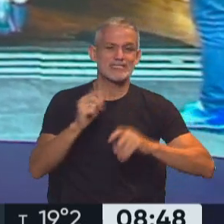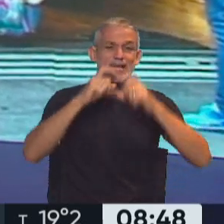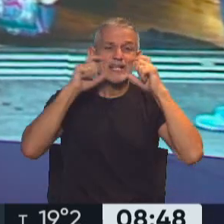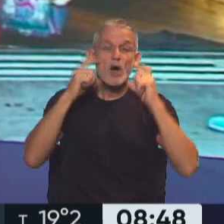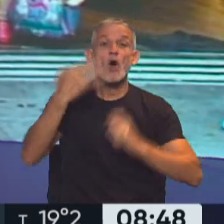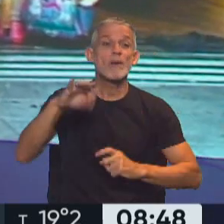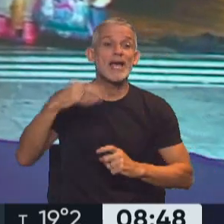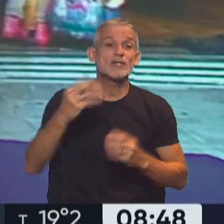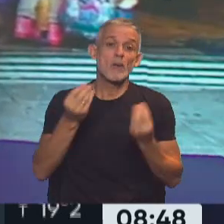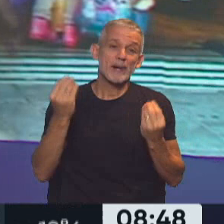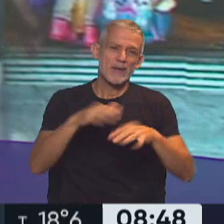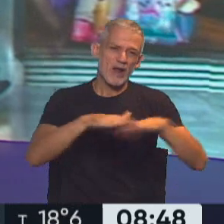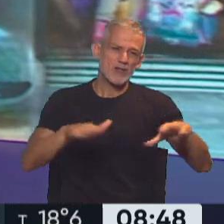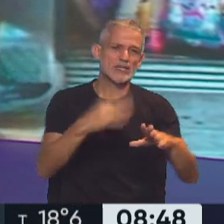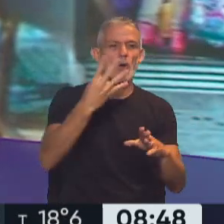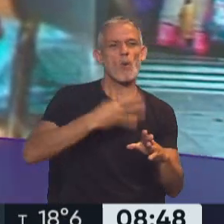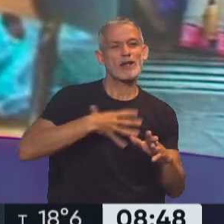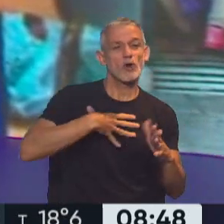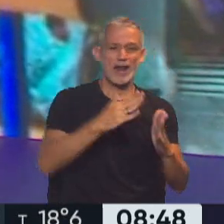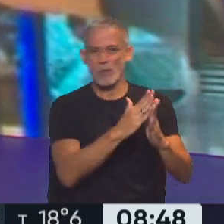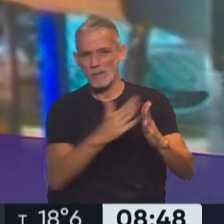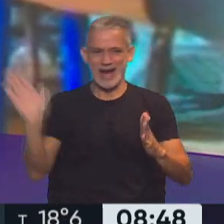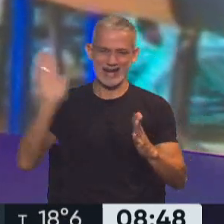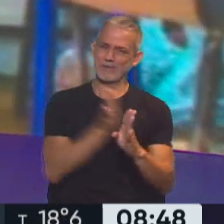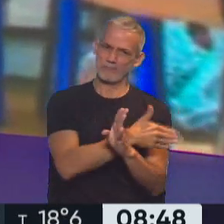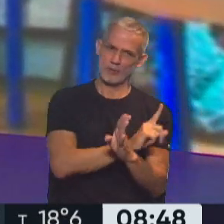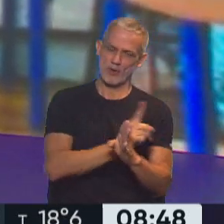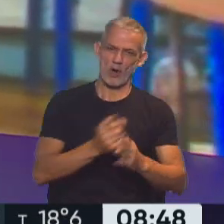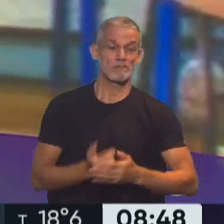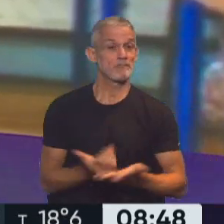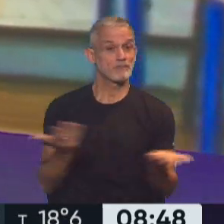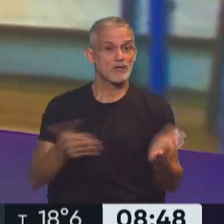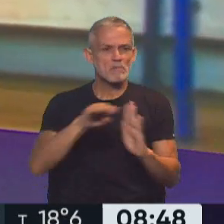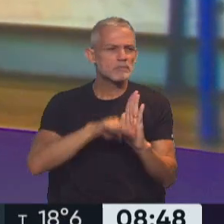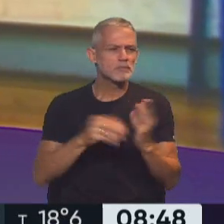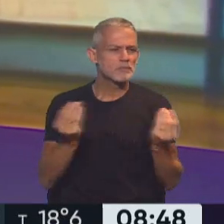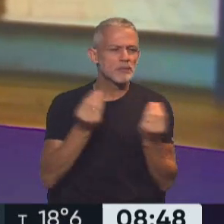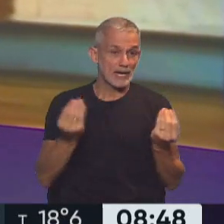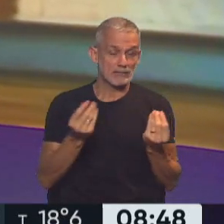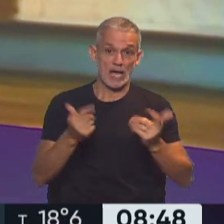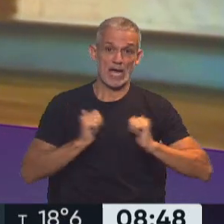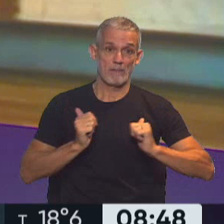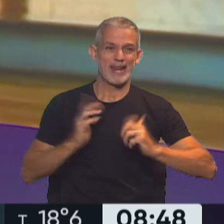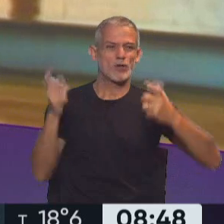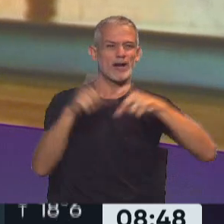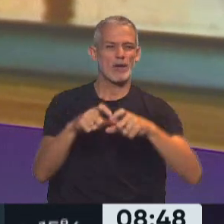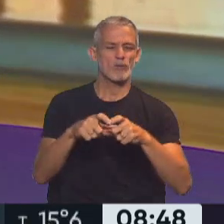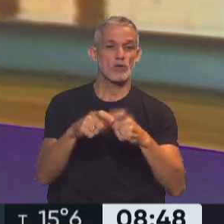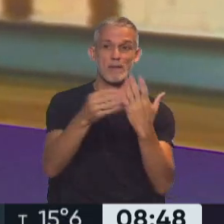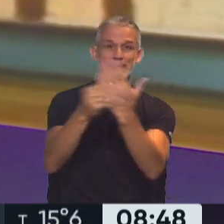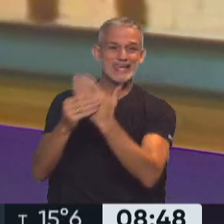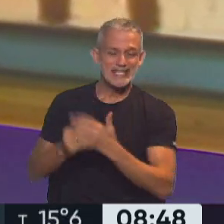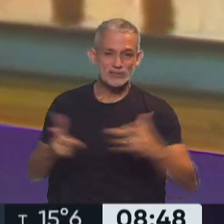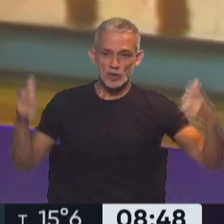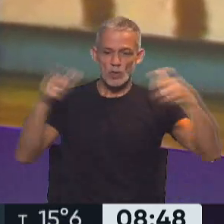obligatorio solamente para los chicos de cuarto grado en adelante. Todo esto ocurrió mientras se espera la reunión del Consejo Federal